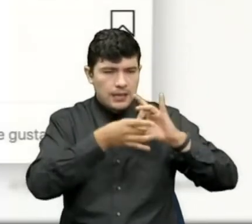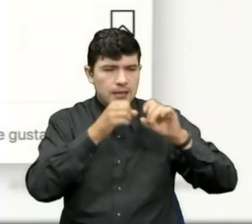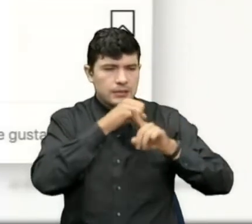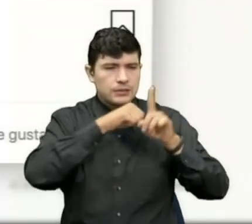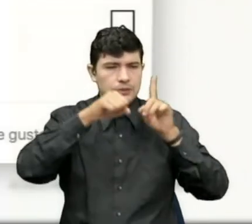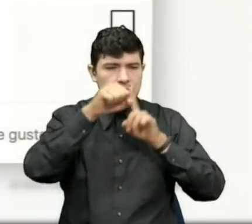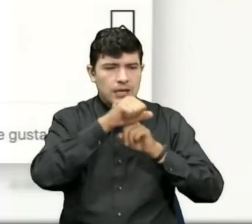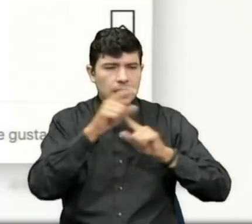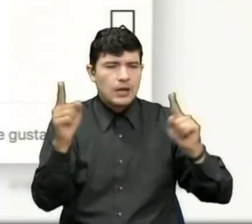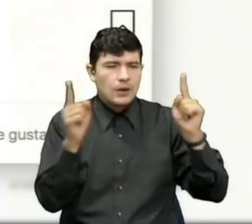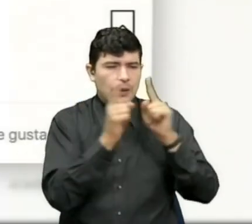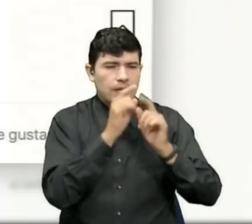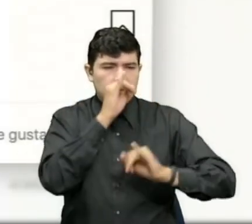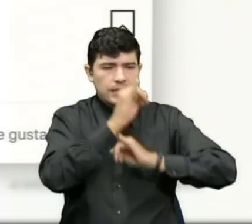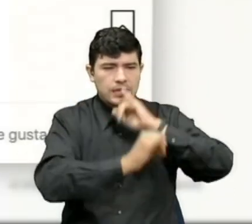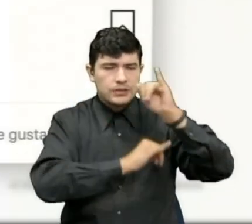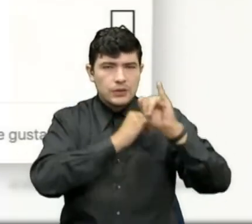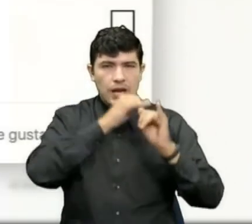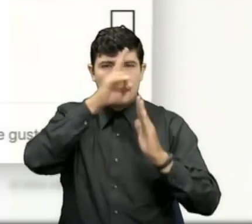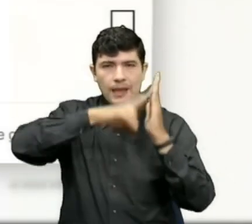Muralismo y seguir los pasos de inscripción.